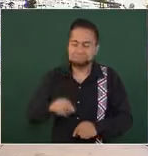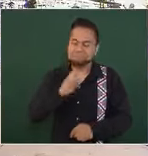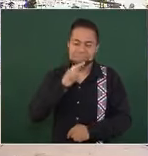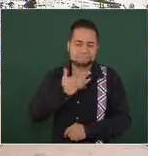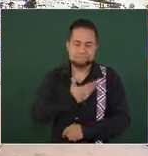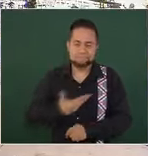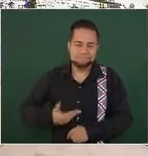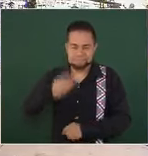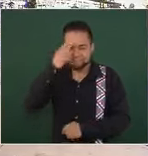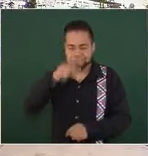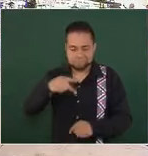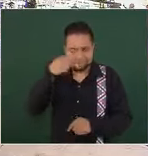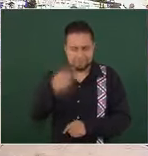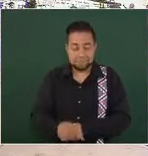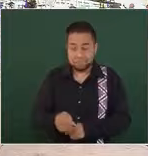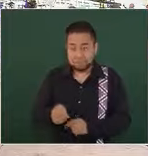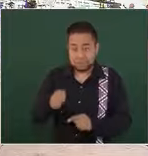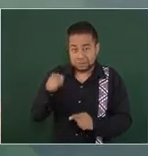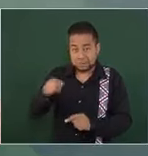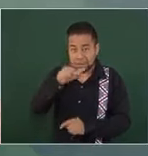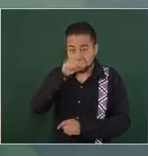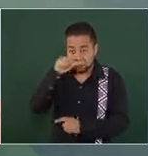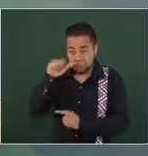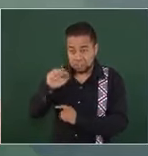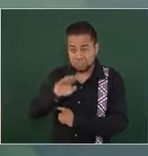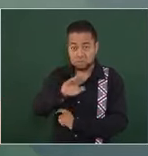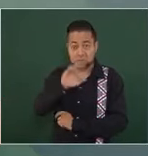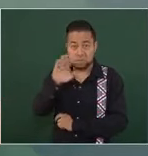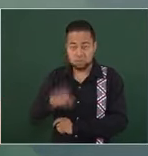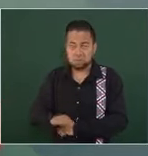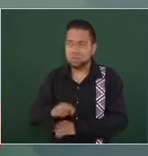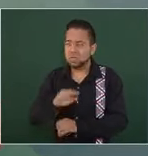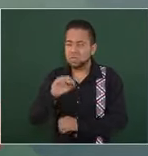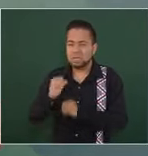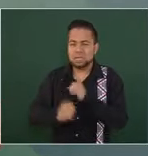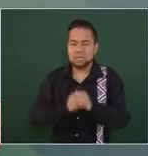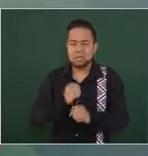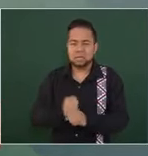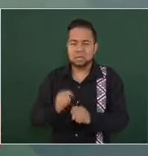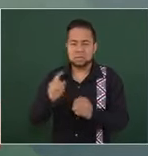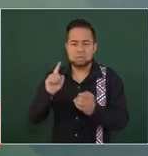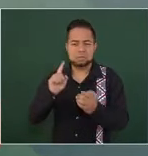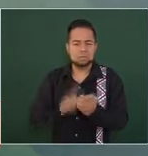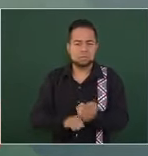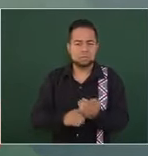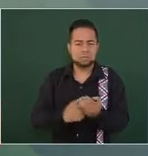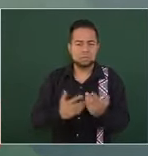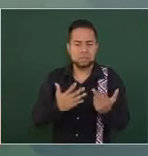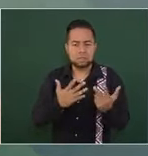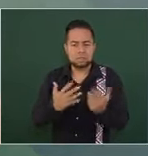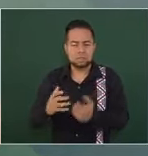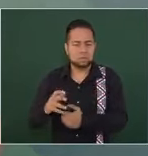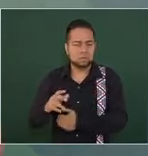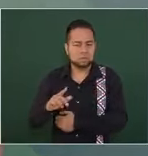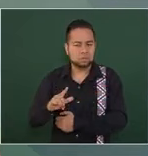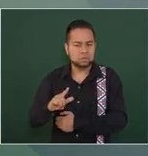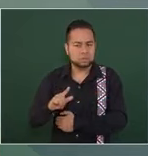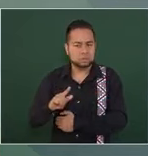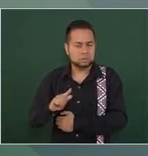Juárez él fallece en mil ochocientos setenta